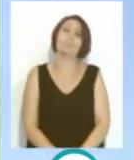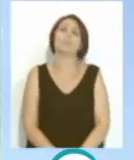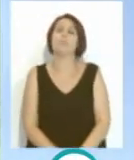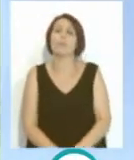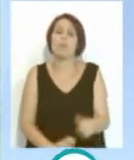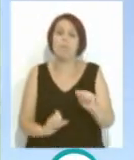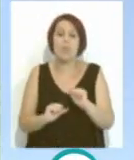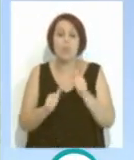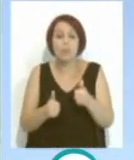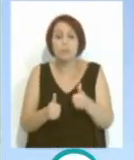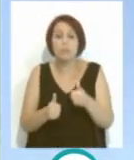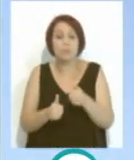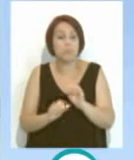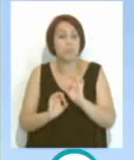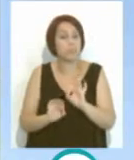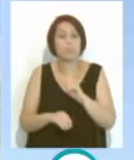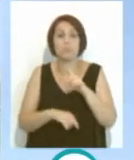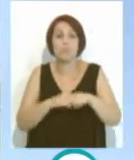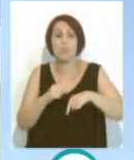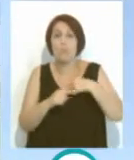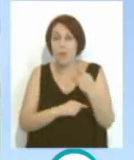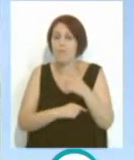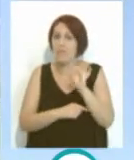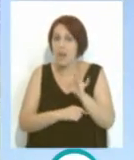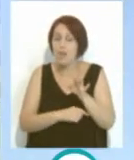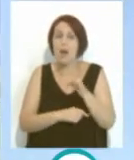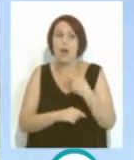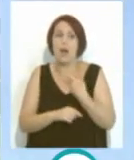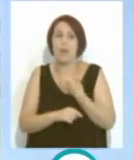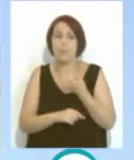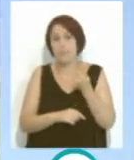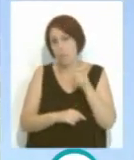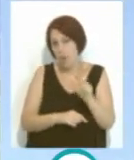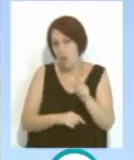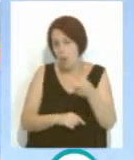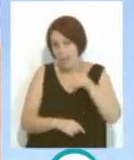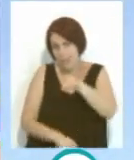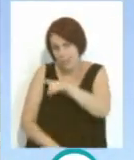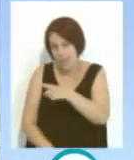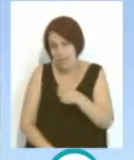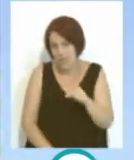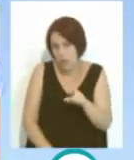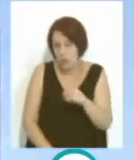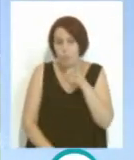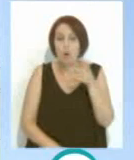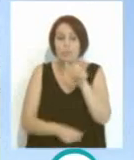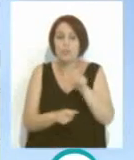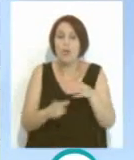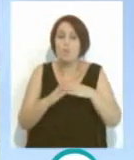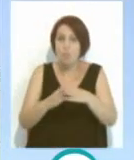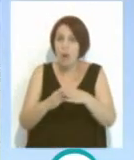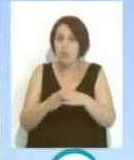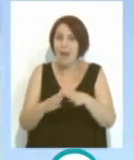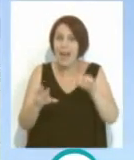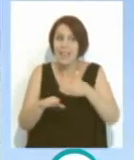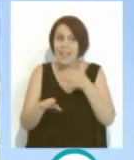Y empezamos así y ya después, si es verdad que pudimos las cuotas muy baratas, porque nosotros queríamos unir a la gente del puerto que iba a ver